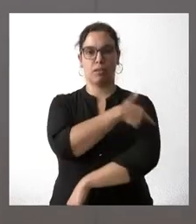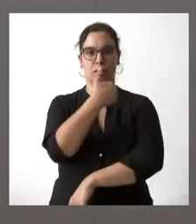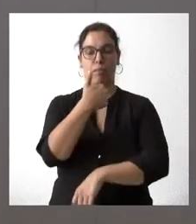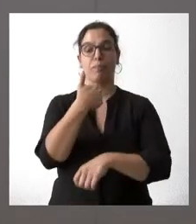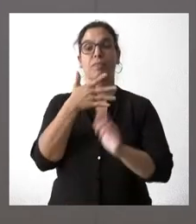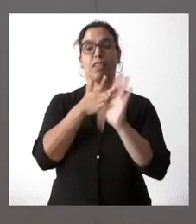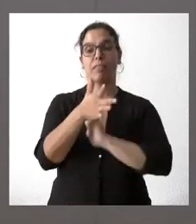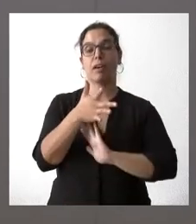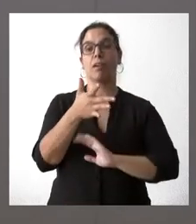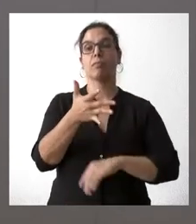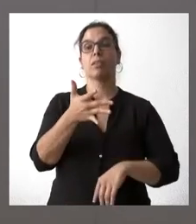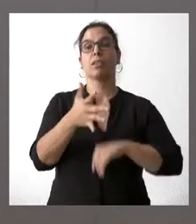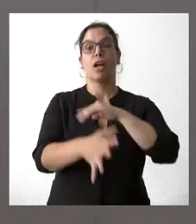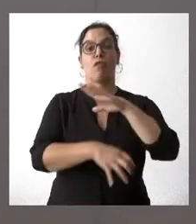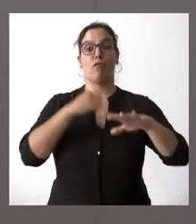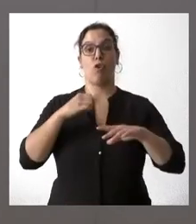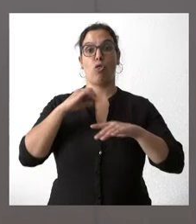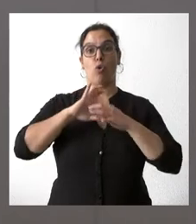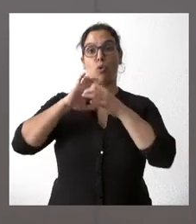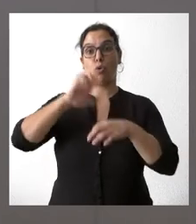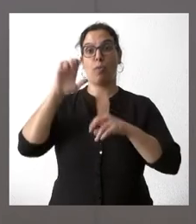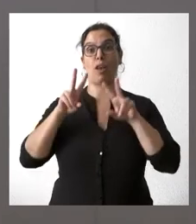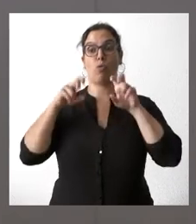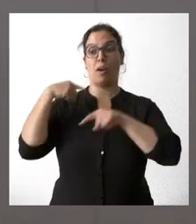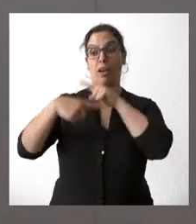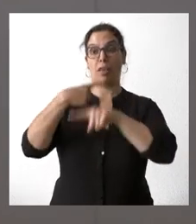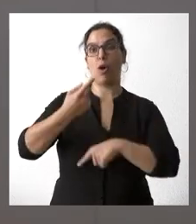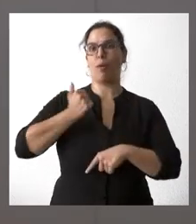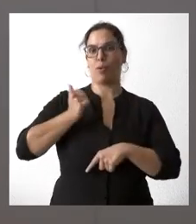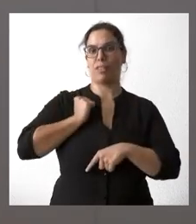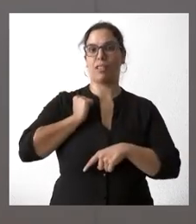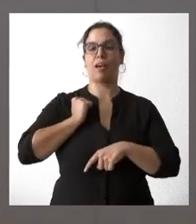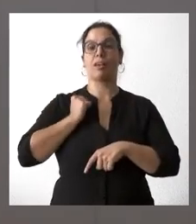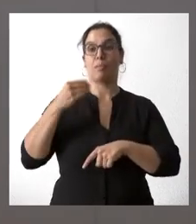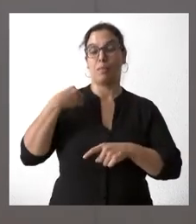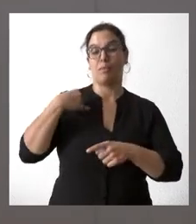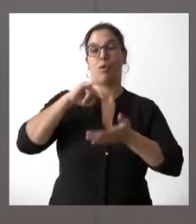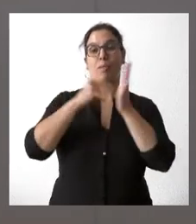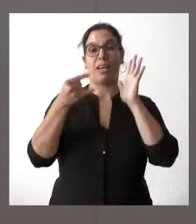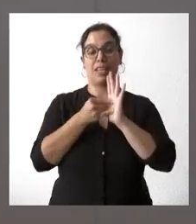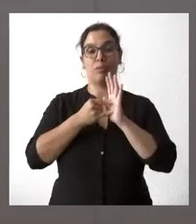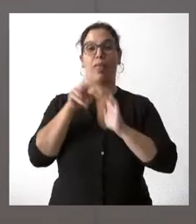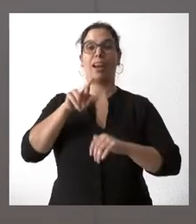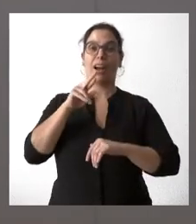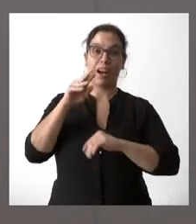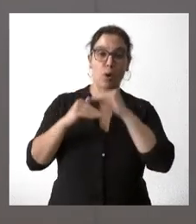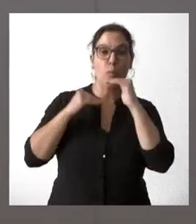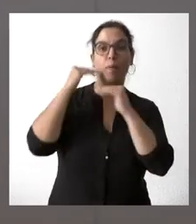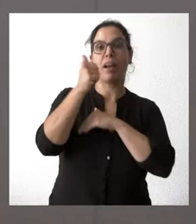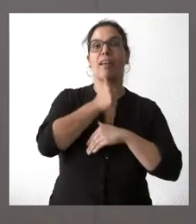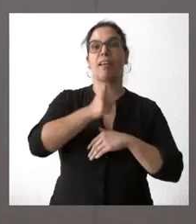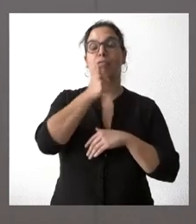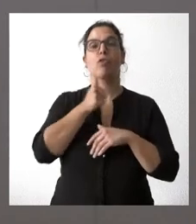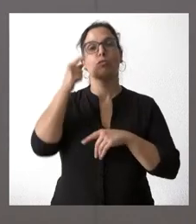de aprovechar fondos de la nueva generación de la Unión Europea, del mecanismo de recuperación y resiliencia, que saben que tienen ustedes como objetivos básicos,